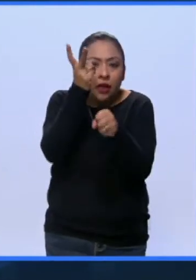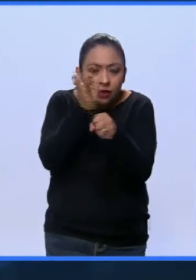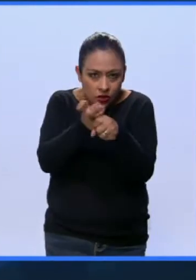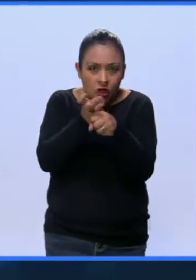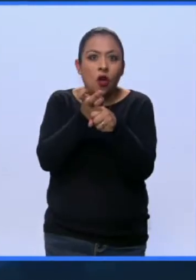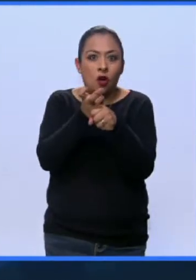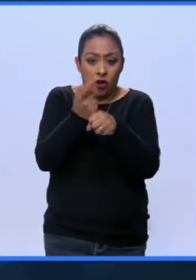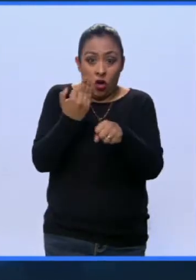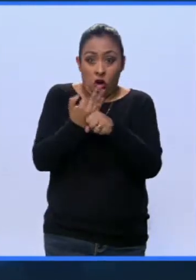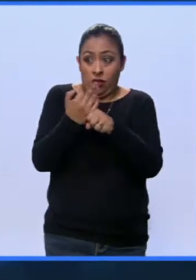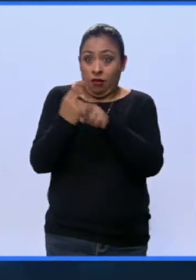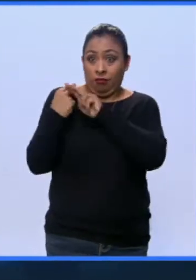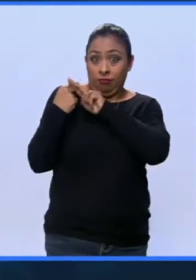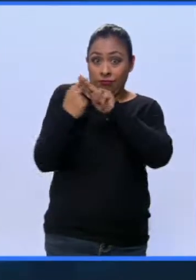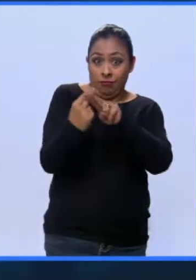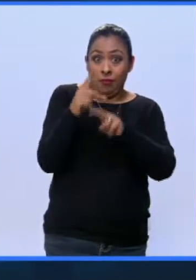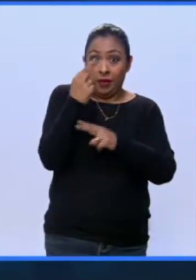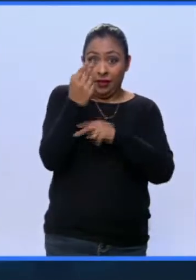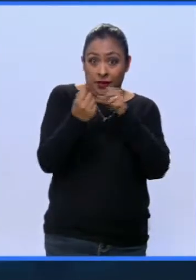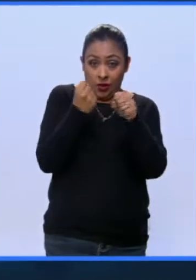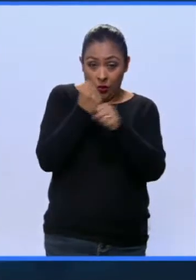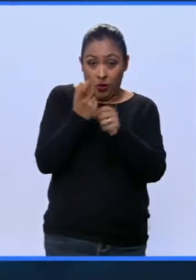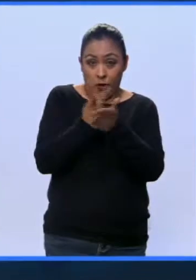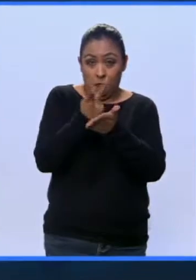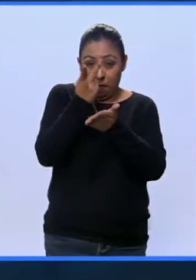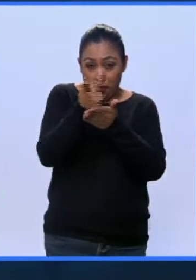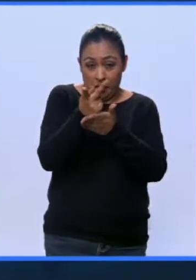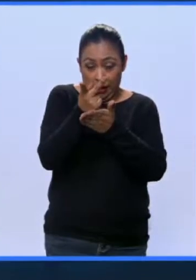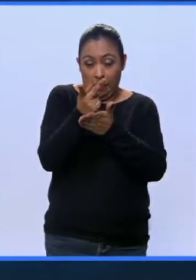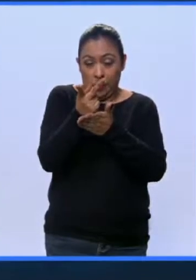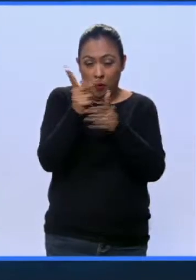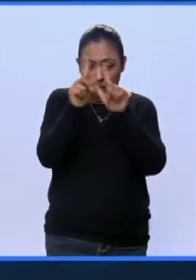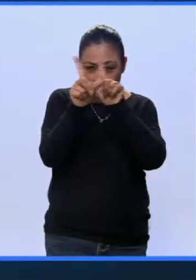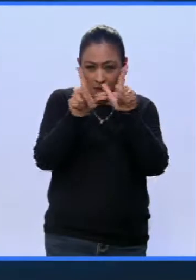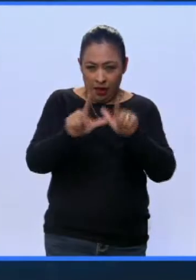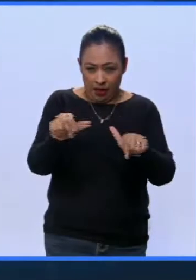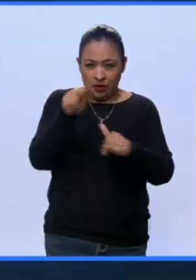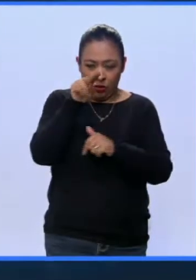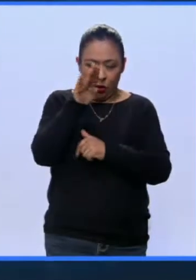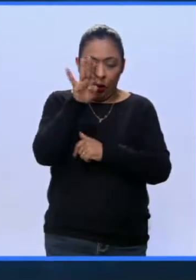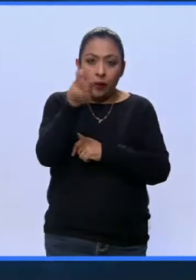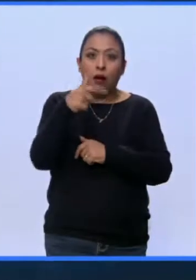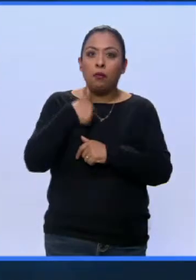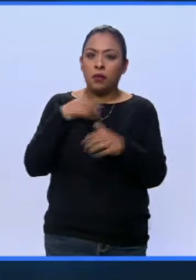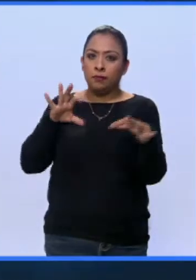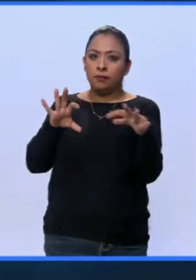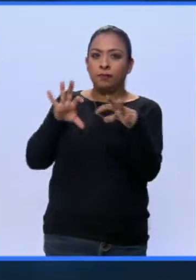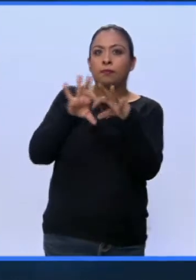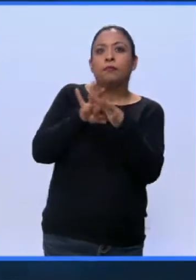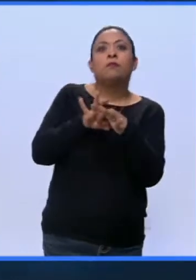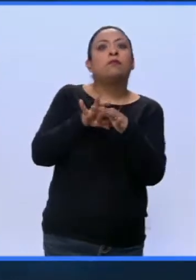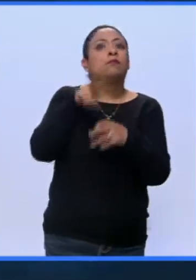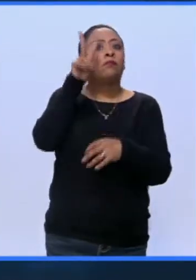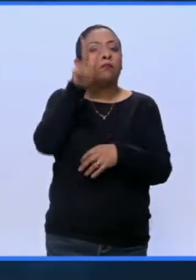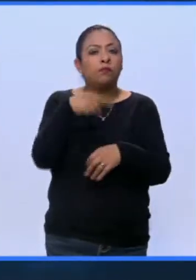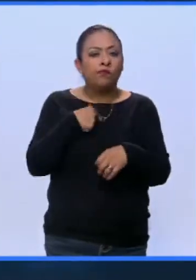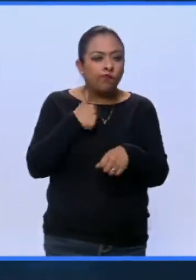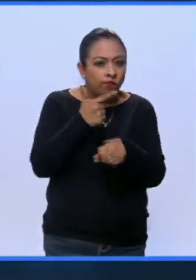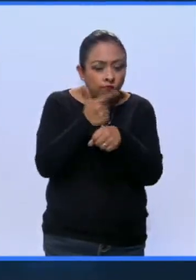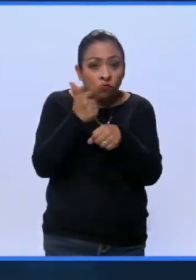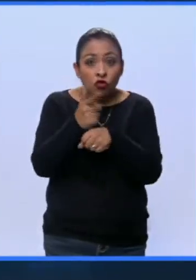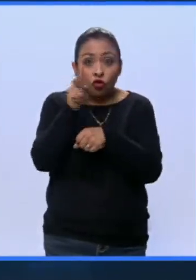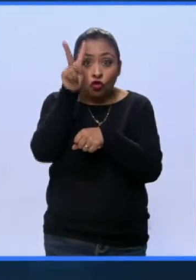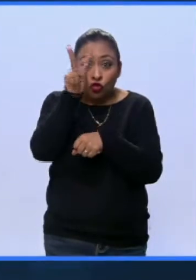en estos 25 años del Premio Nobel de Paz, que me ha vinculado a mí con muchas realidades,